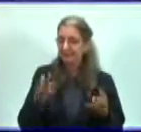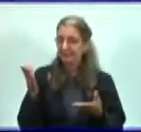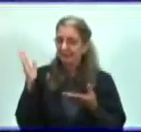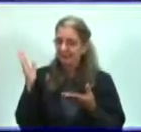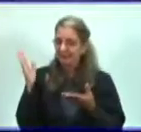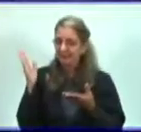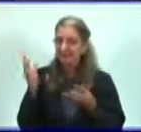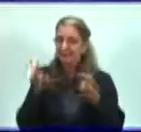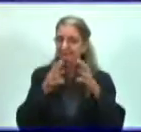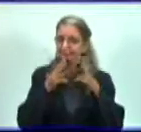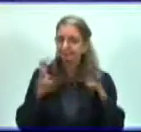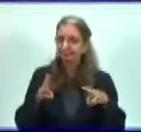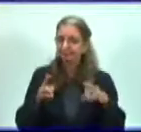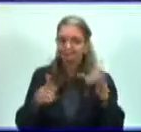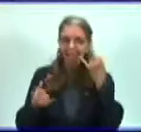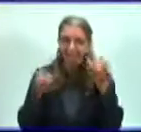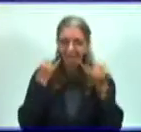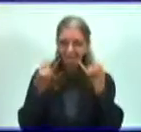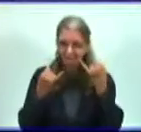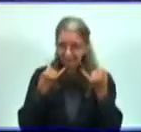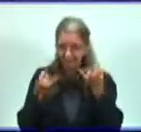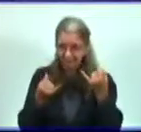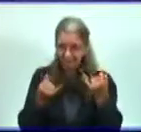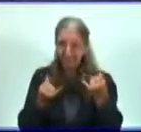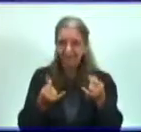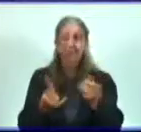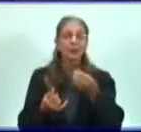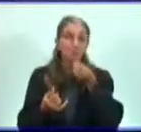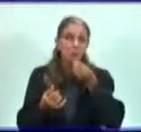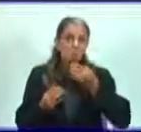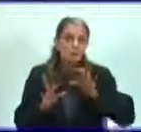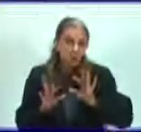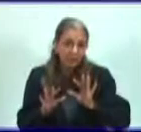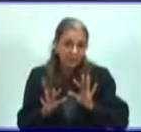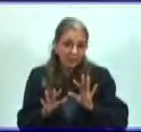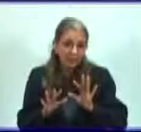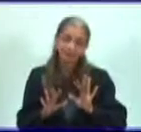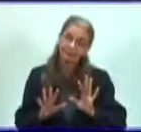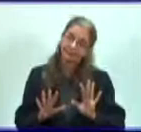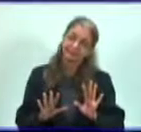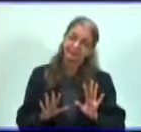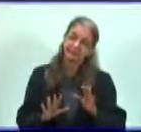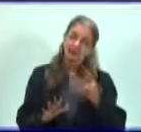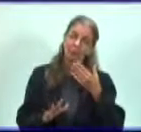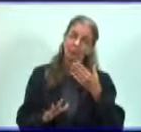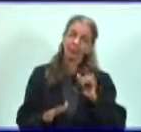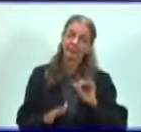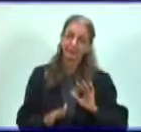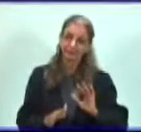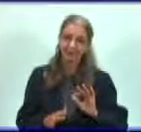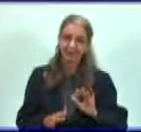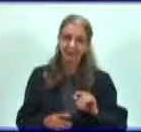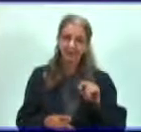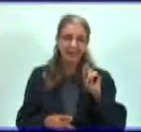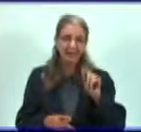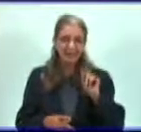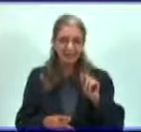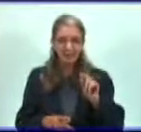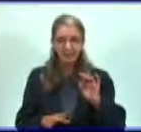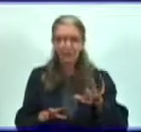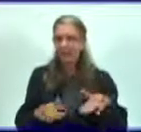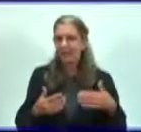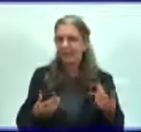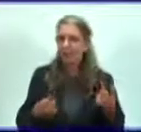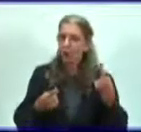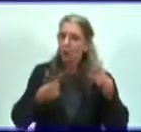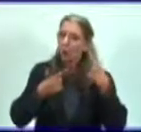para que lo logres identificar, de tener la posibilidad de poder acceder a él. Y esto que aparece en